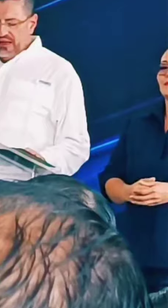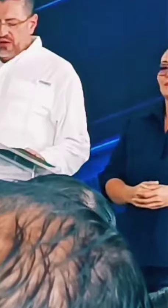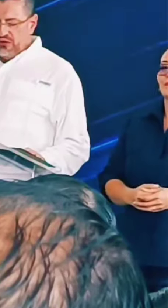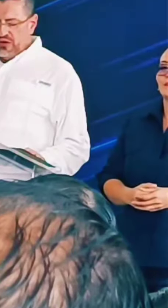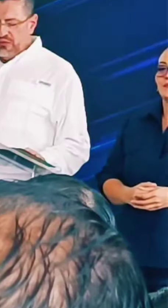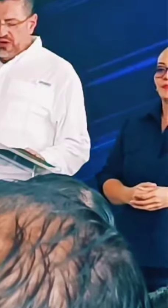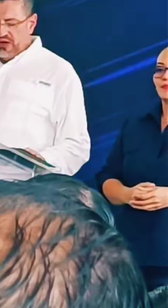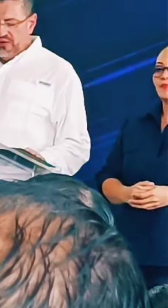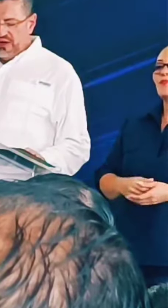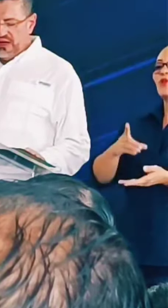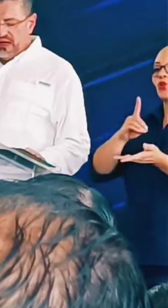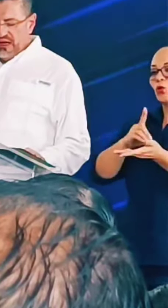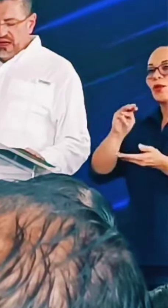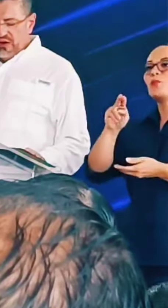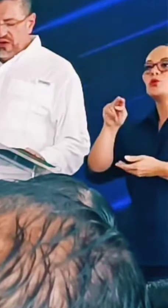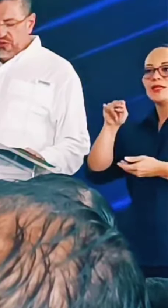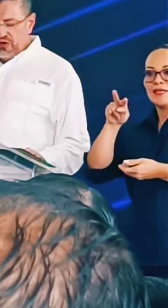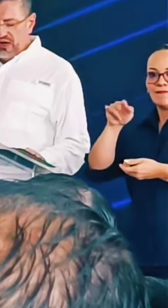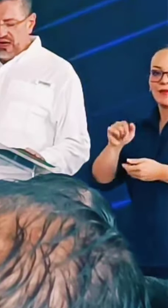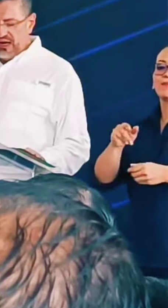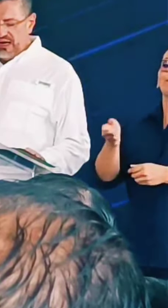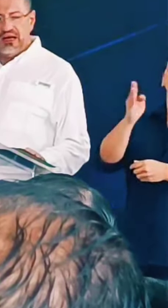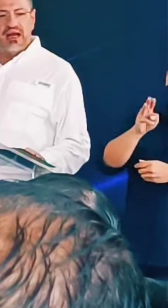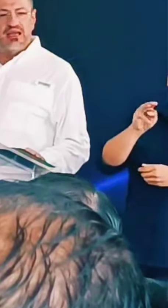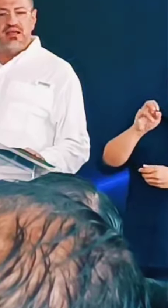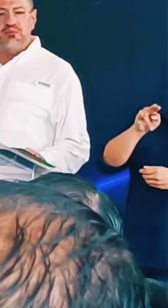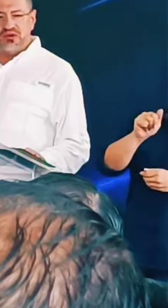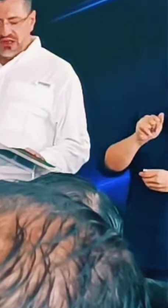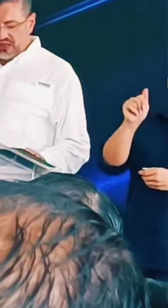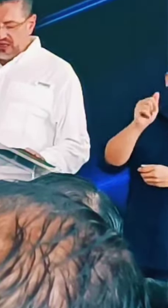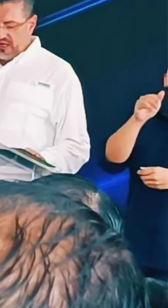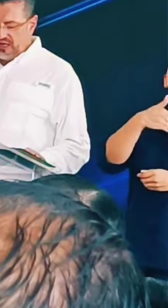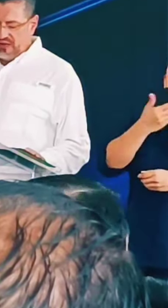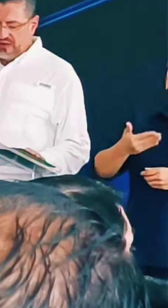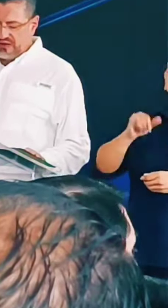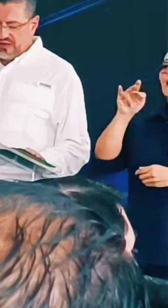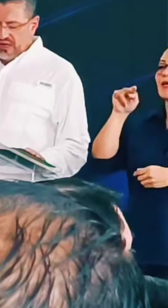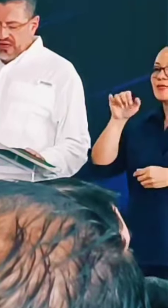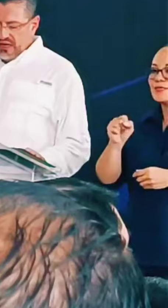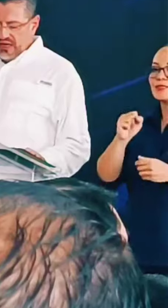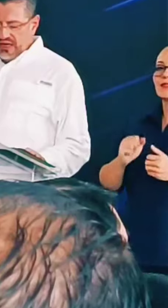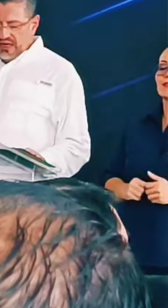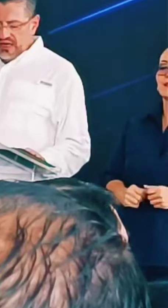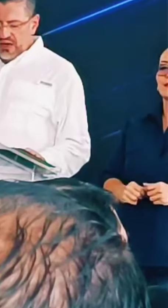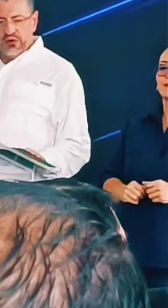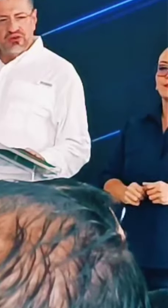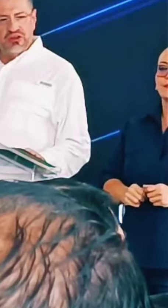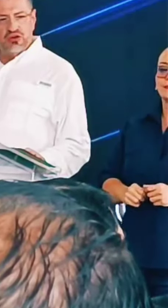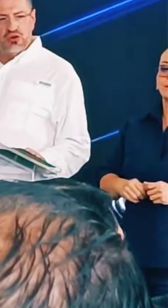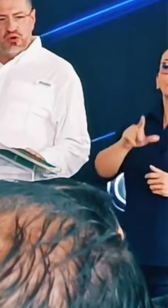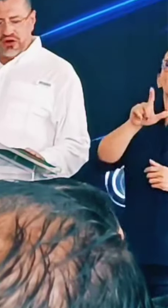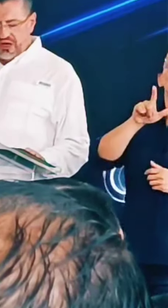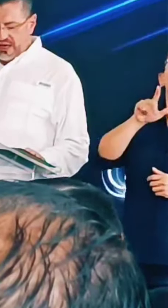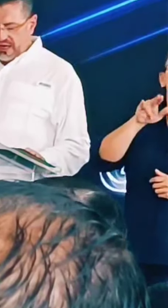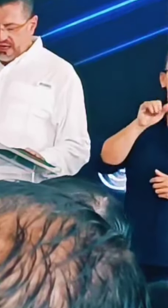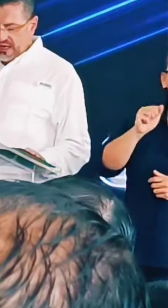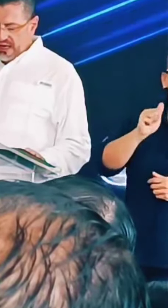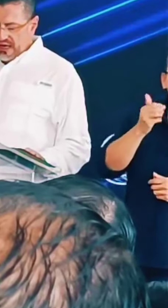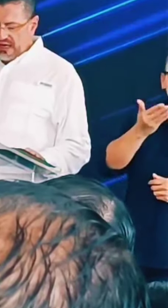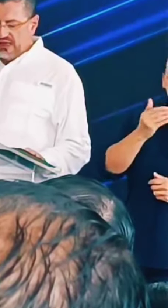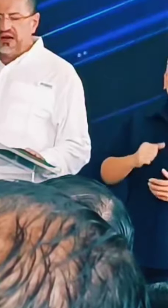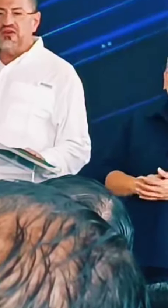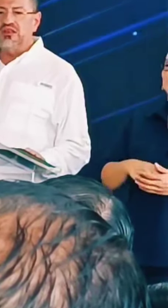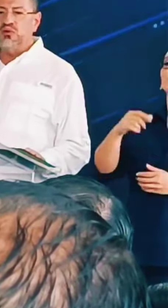la doctora Munibe, a doña Mónica Araya, presidenta del INSS, a don Antonio Monge,